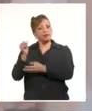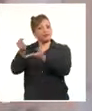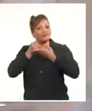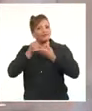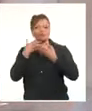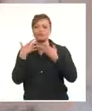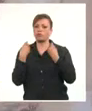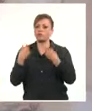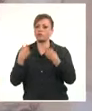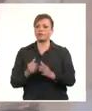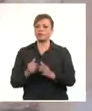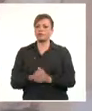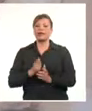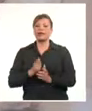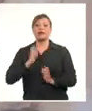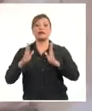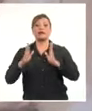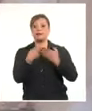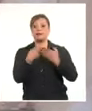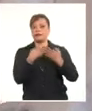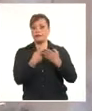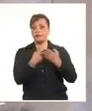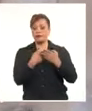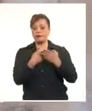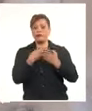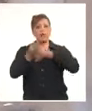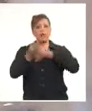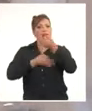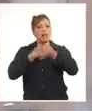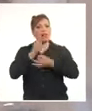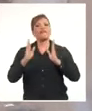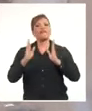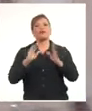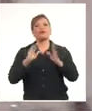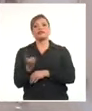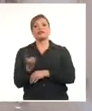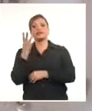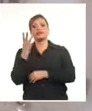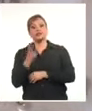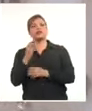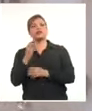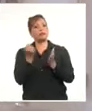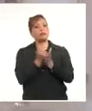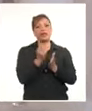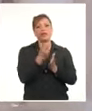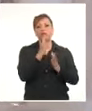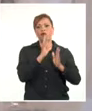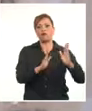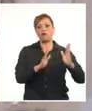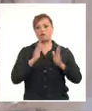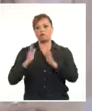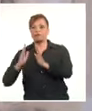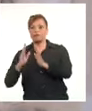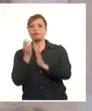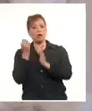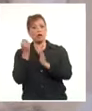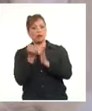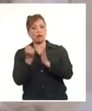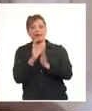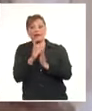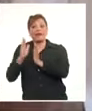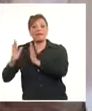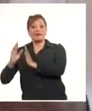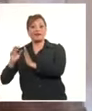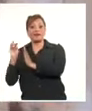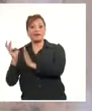en esta etapa del ensayo clínico, el ensayo clínico aplicado fase 3, ya se aprobaron las dos primeras etapas. Tuvimos que esperar